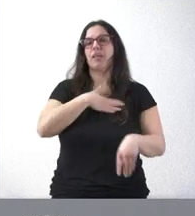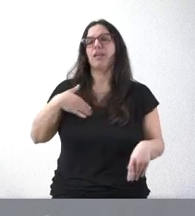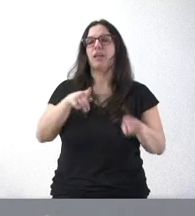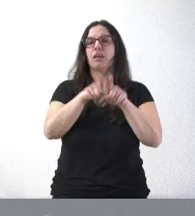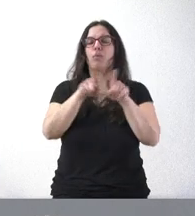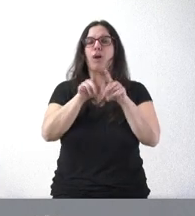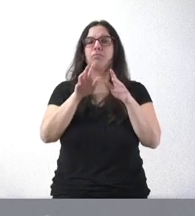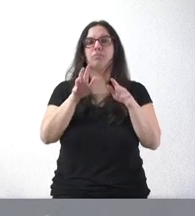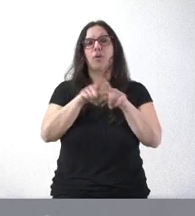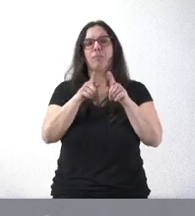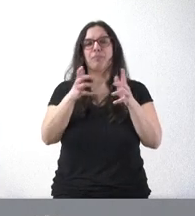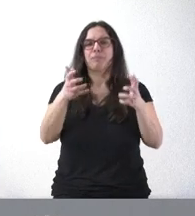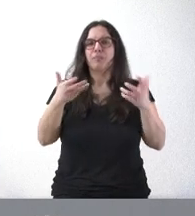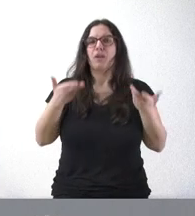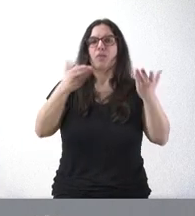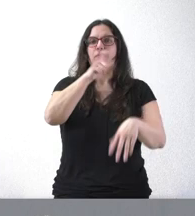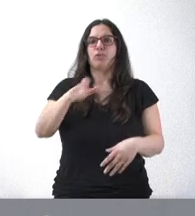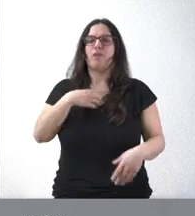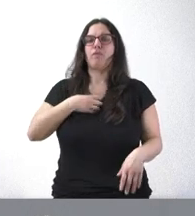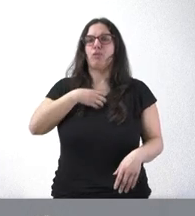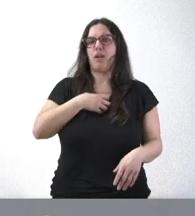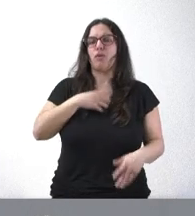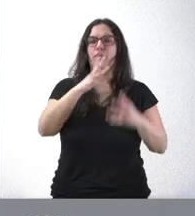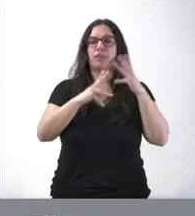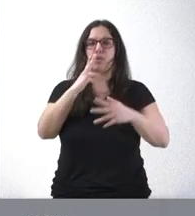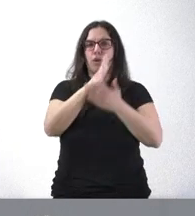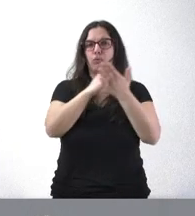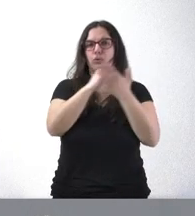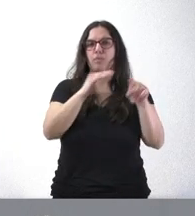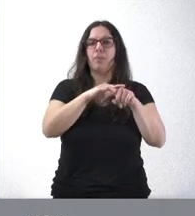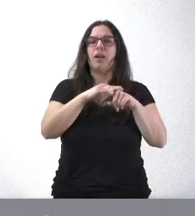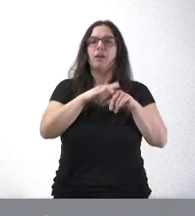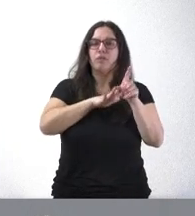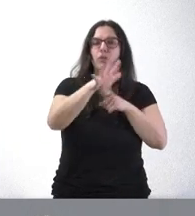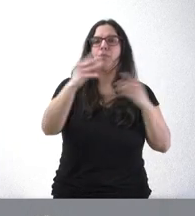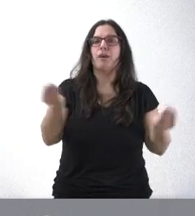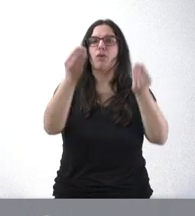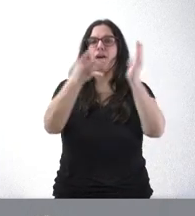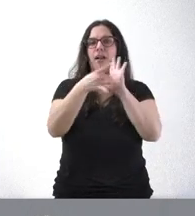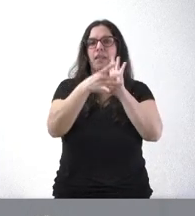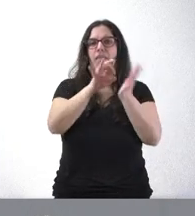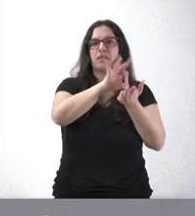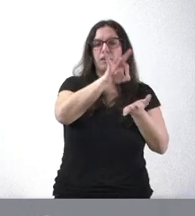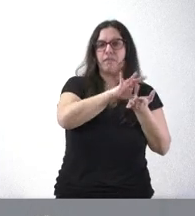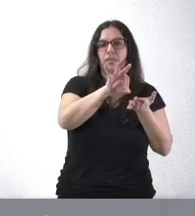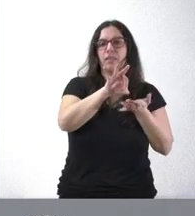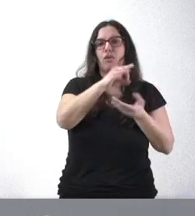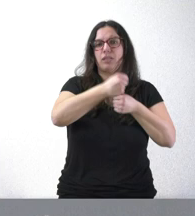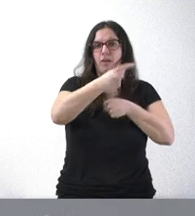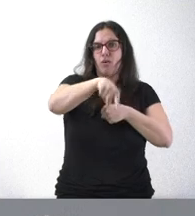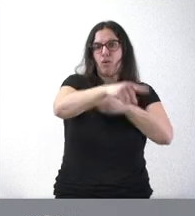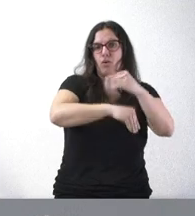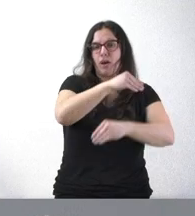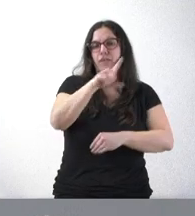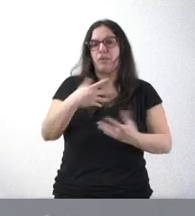físico fundamental de los trabajadores de la Administración autonómica, lo que va a influir positivamente en la calidad del servicio que desarrollan y